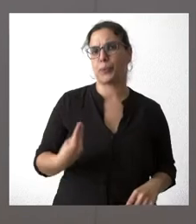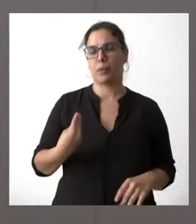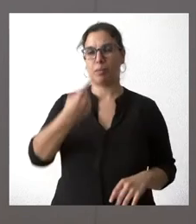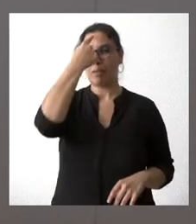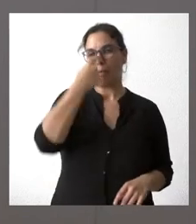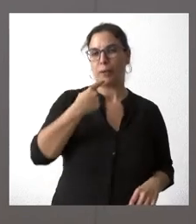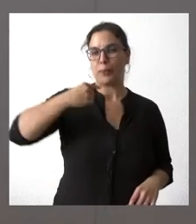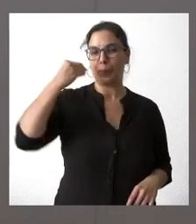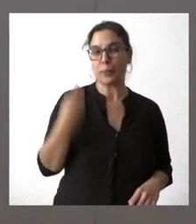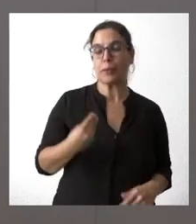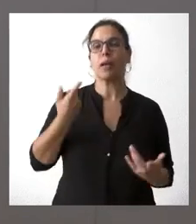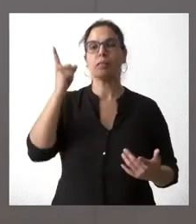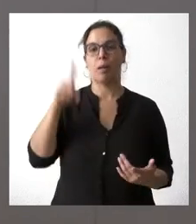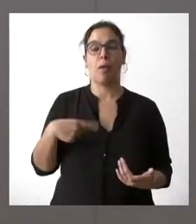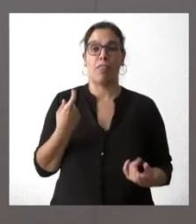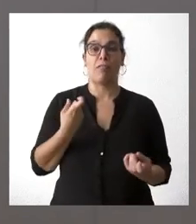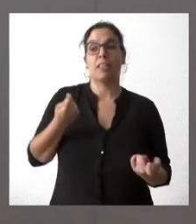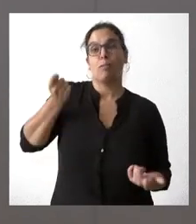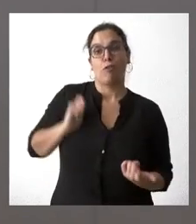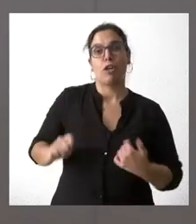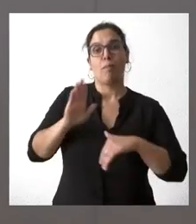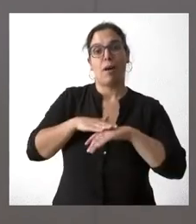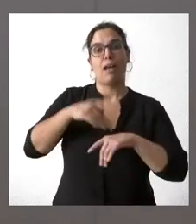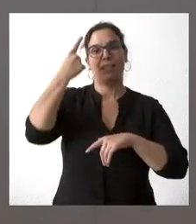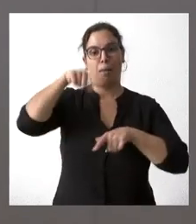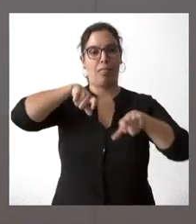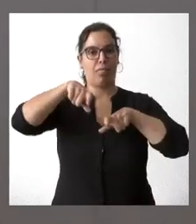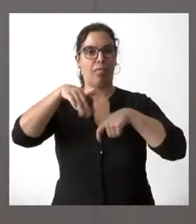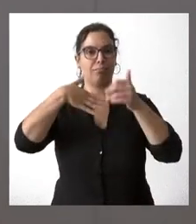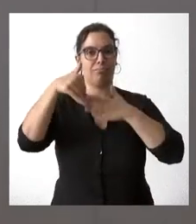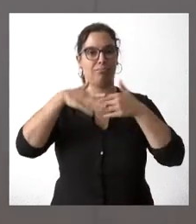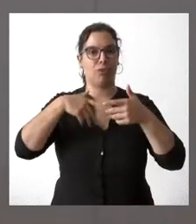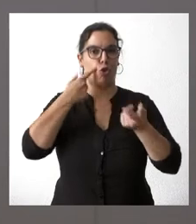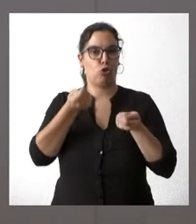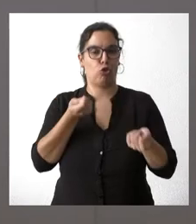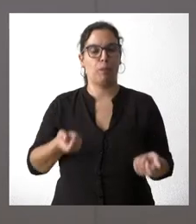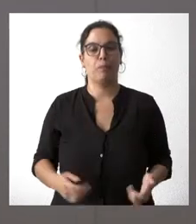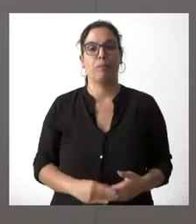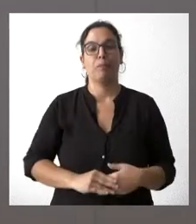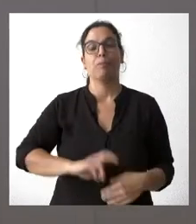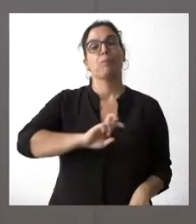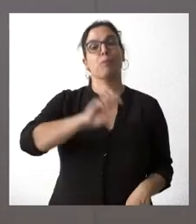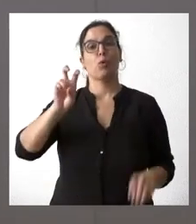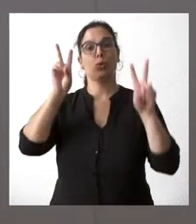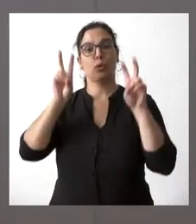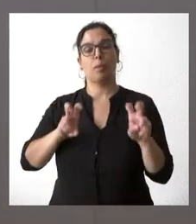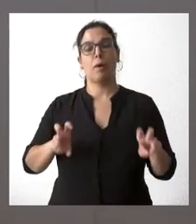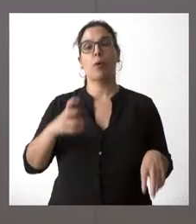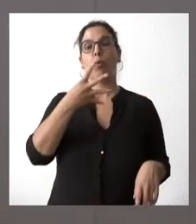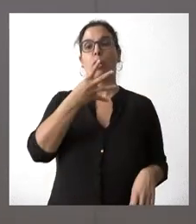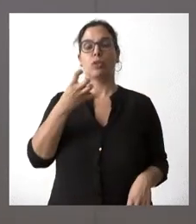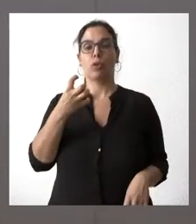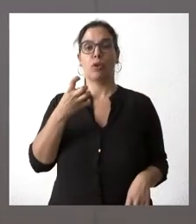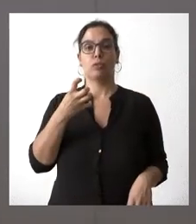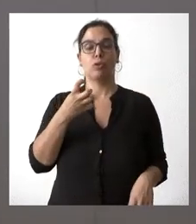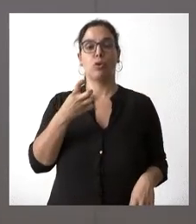exigirá también de profesionales para el manejo y la atención de los mismos. En otro orden de cosas, 440